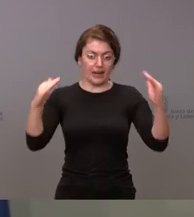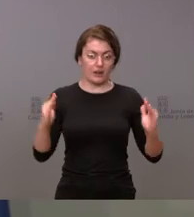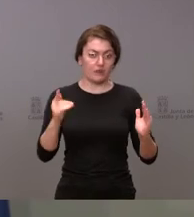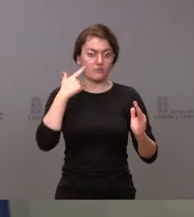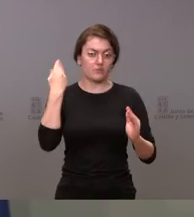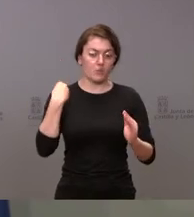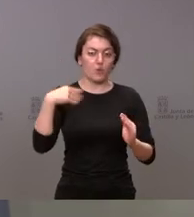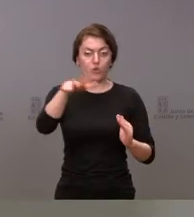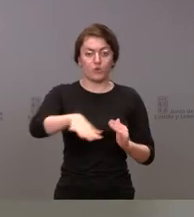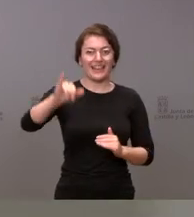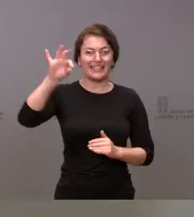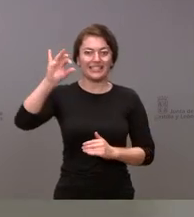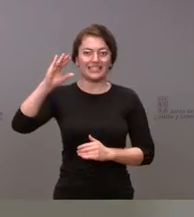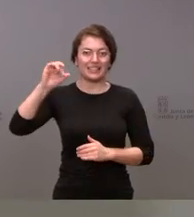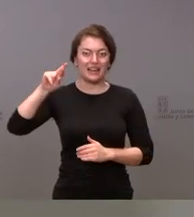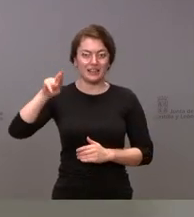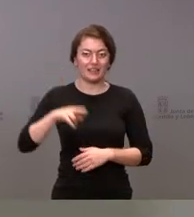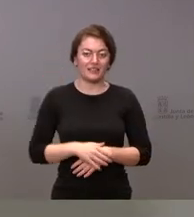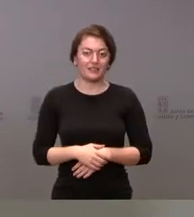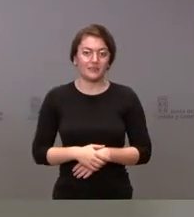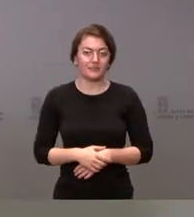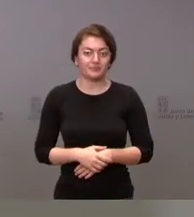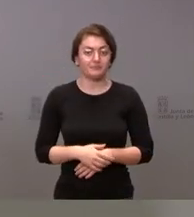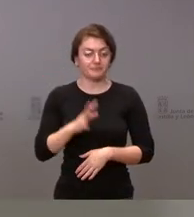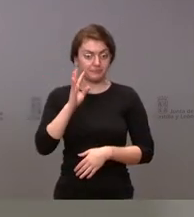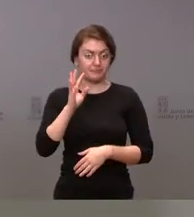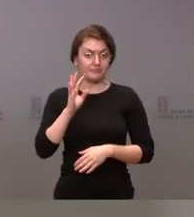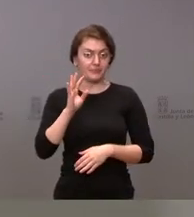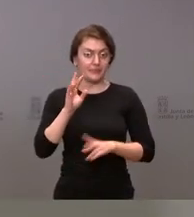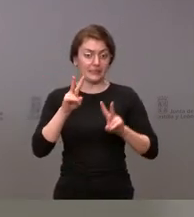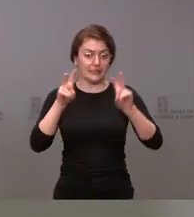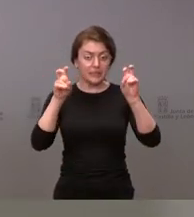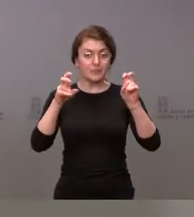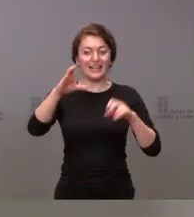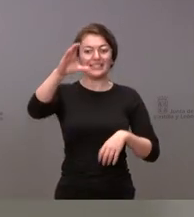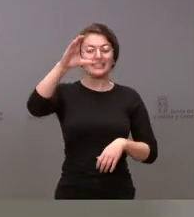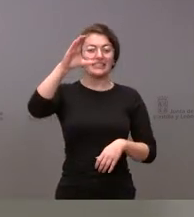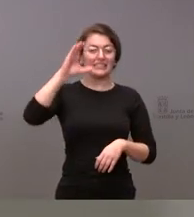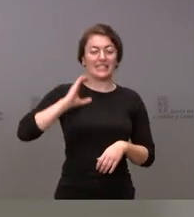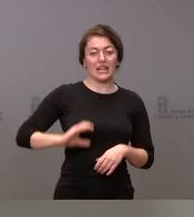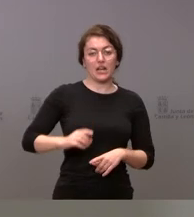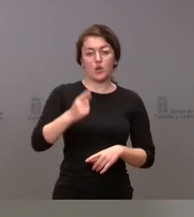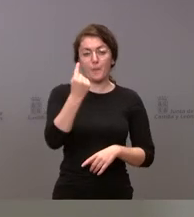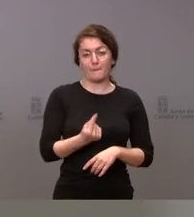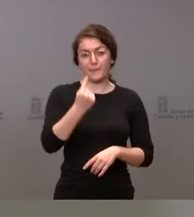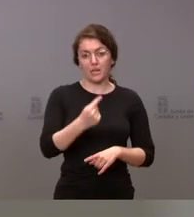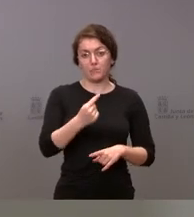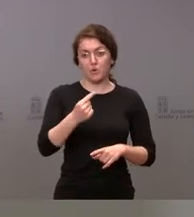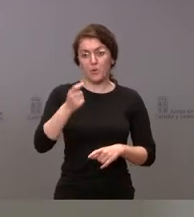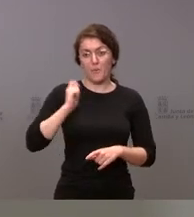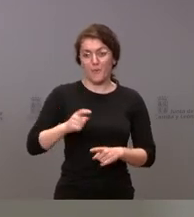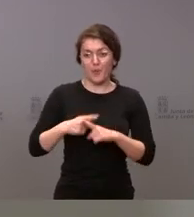Iscaro. Sí, en relación con el salario mínimo interprofesional, entiendo que la posición